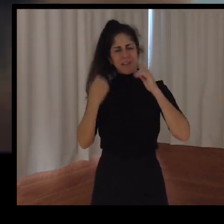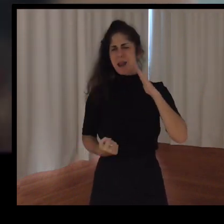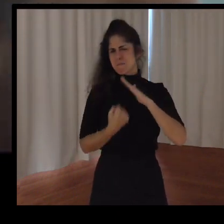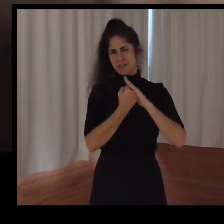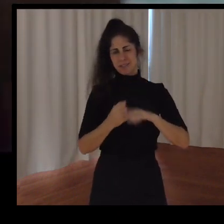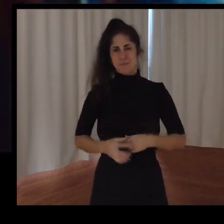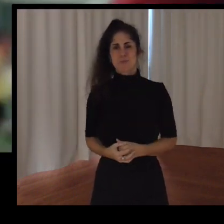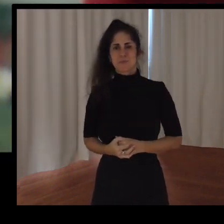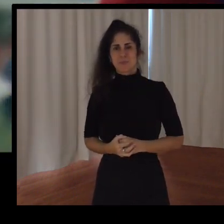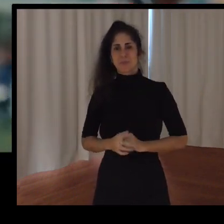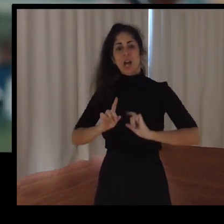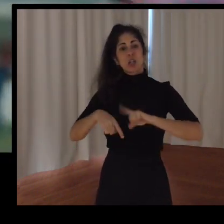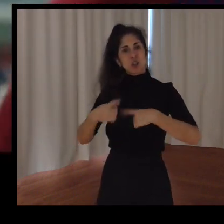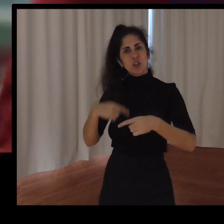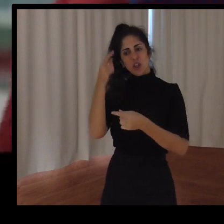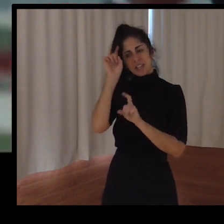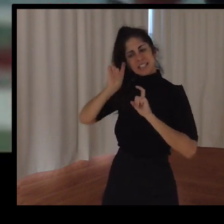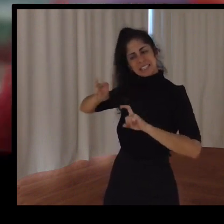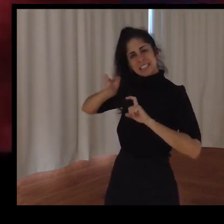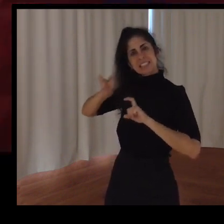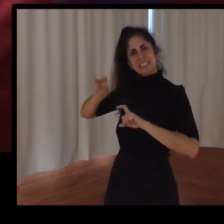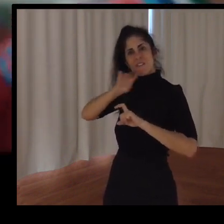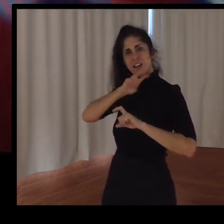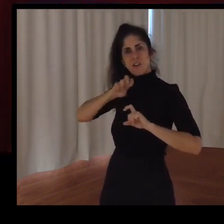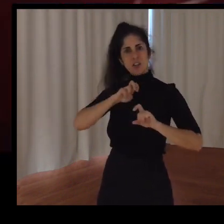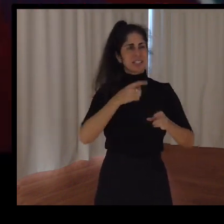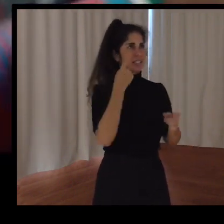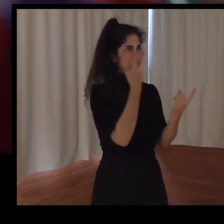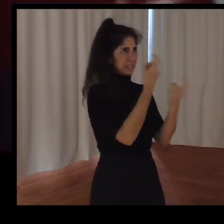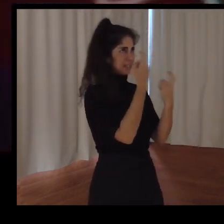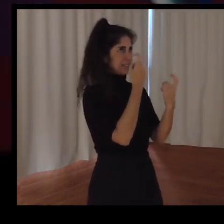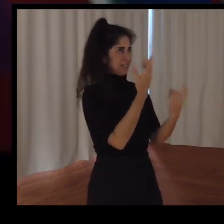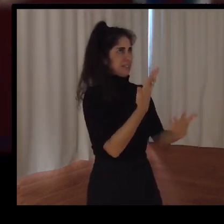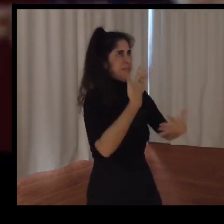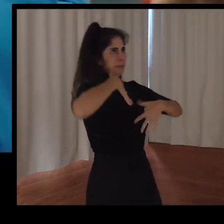los van haciendo suyos. No sé cómo explicarlo.